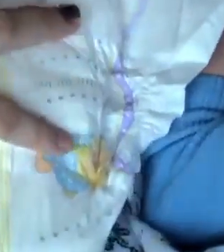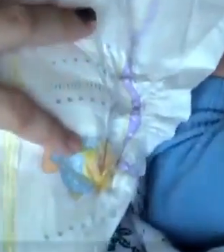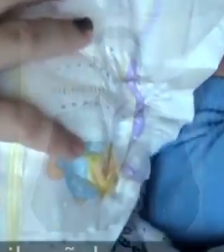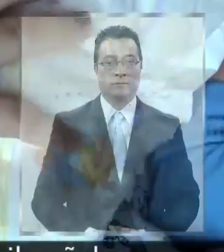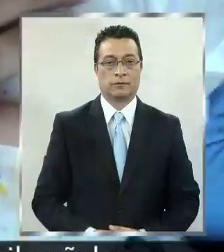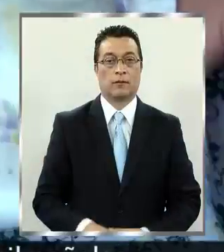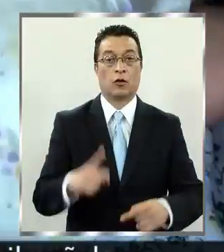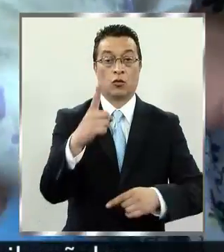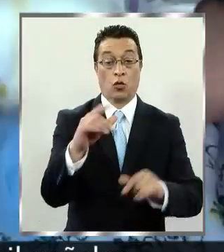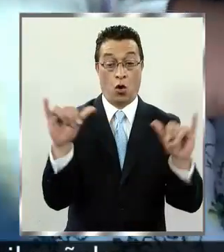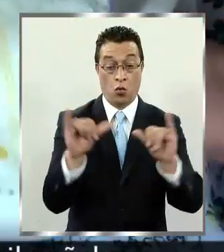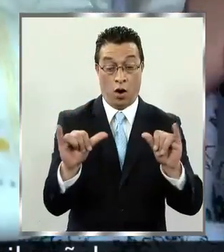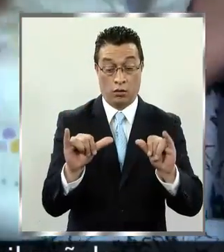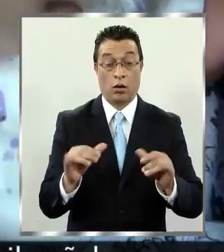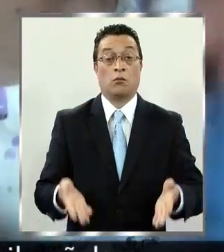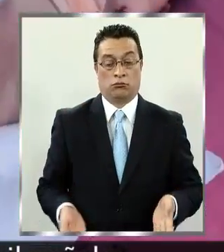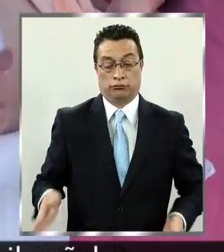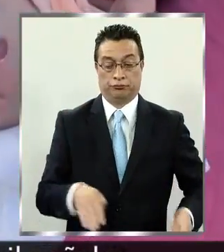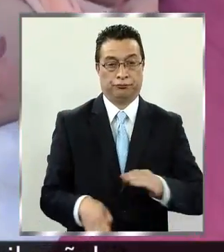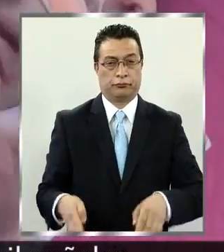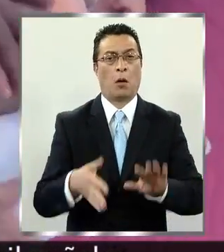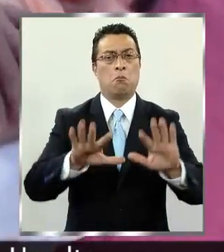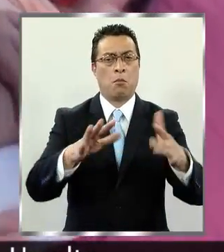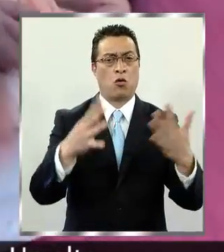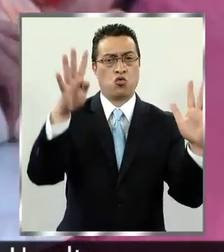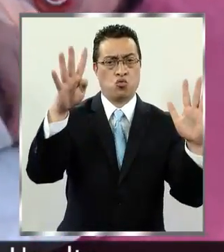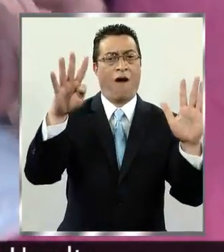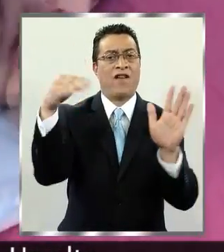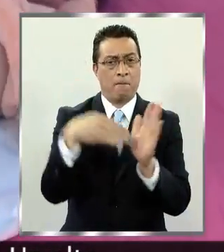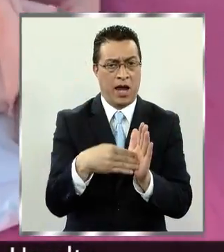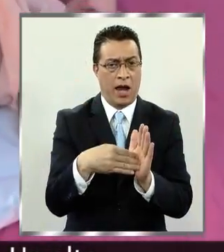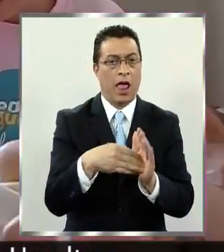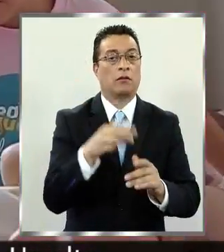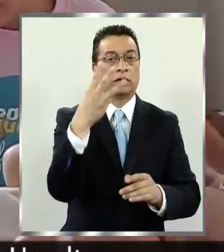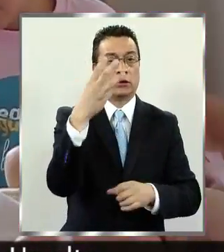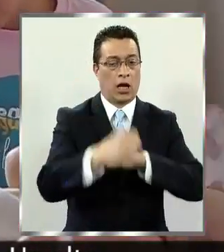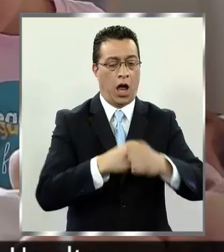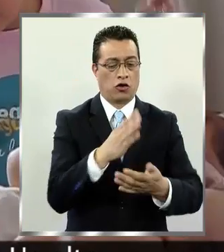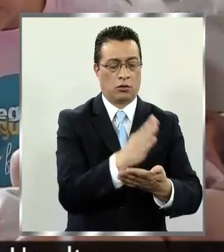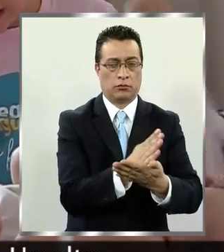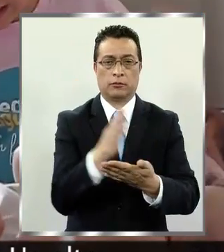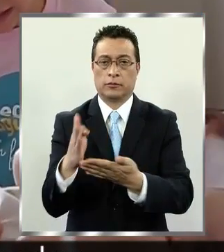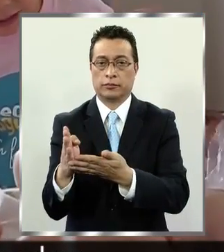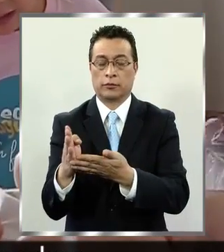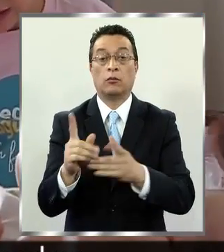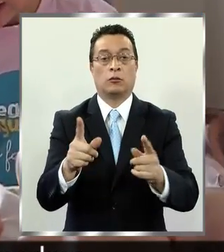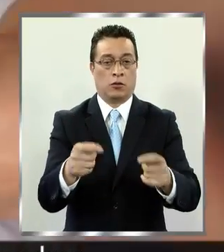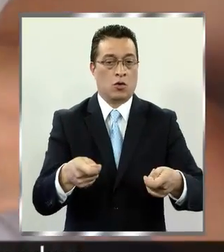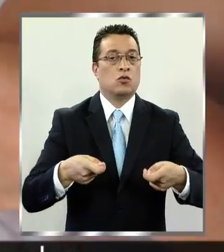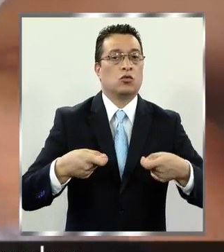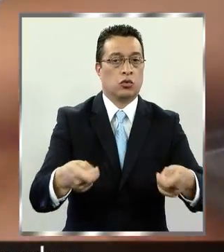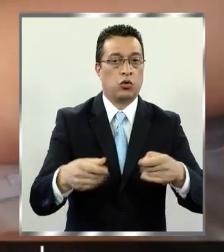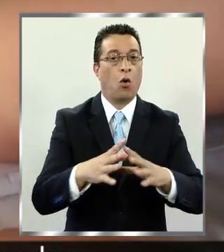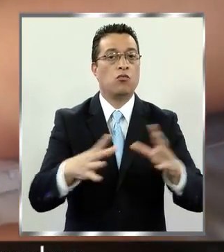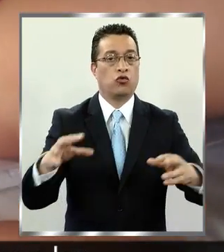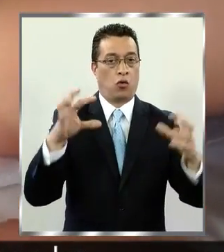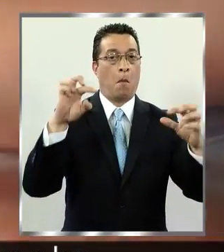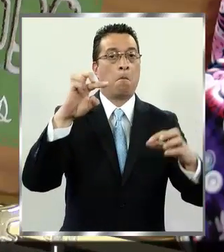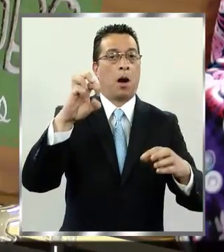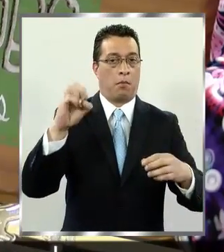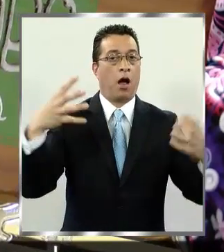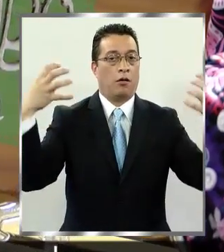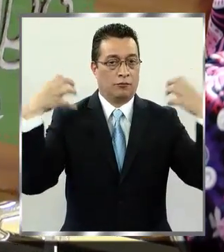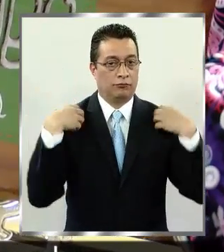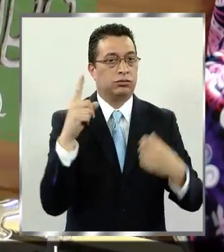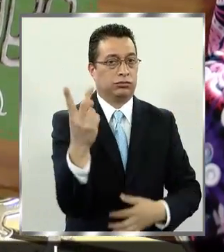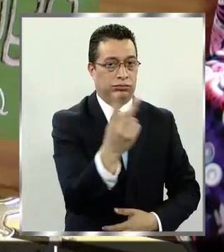Un bebé usa alrededor de 9.000 pañales en un periodo de 3 años. Un alto costo económico para los padres que